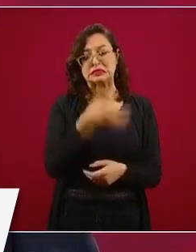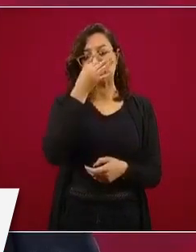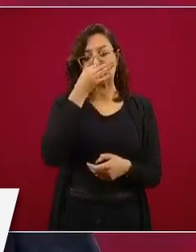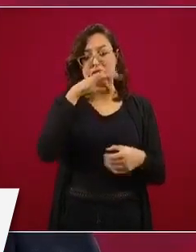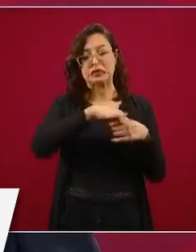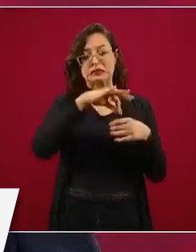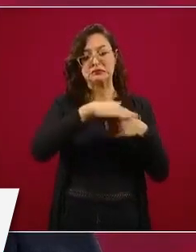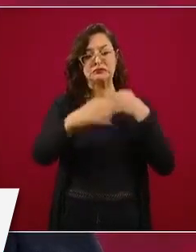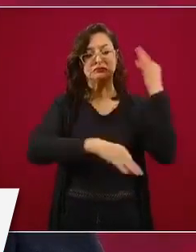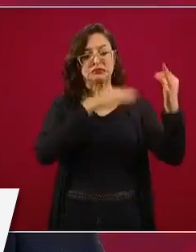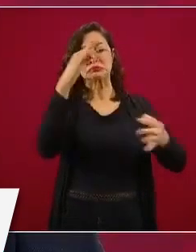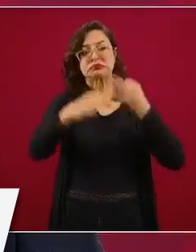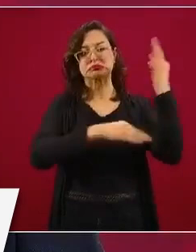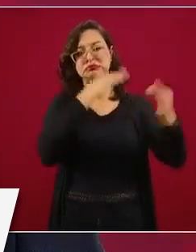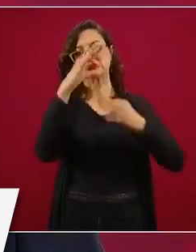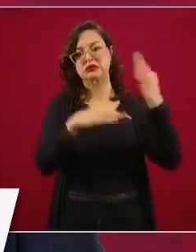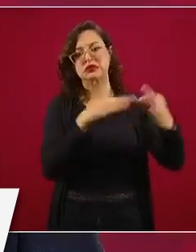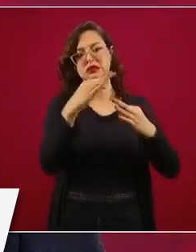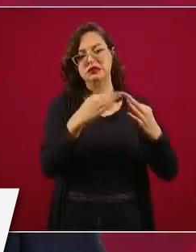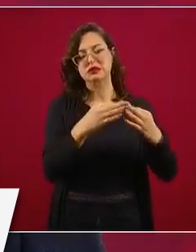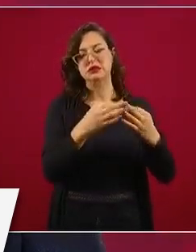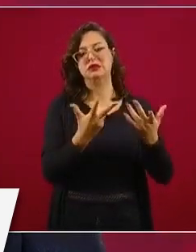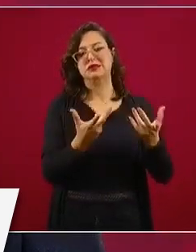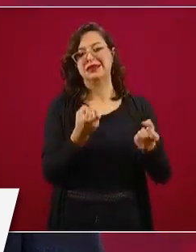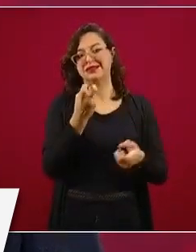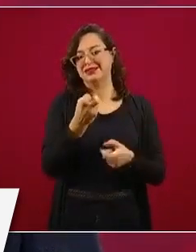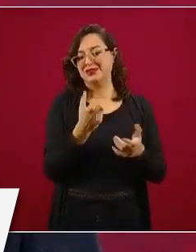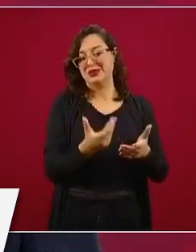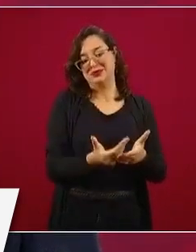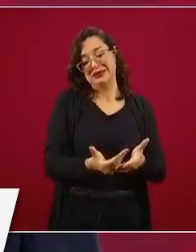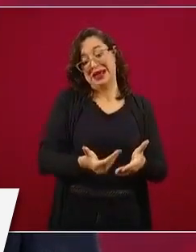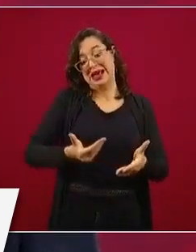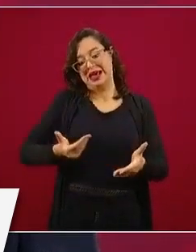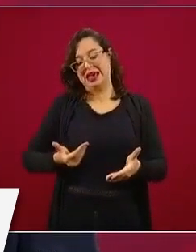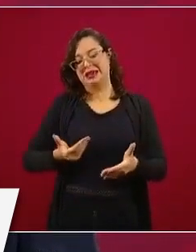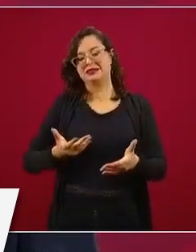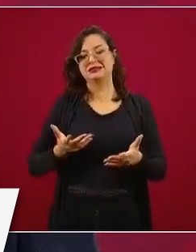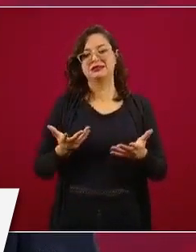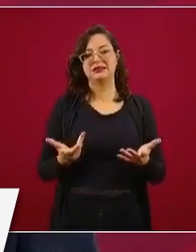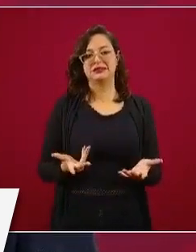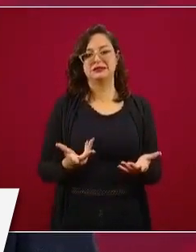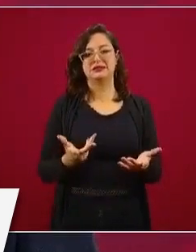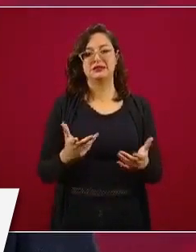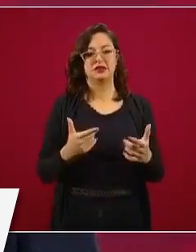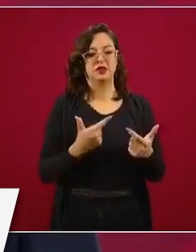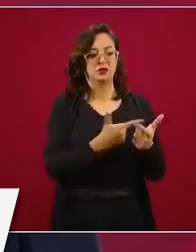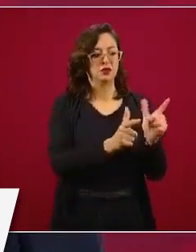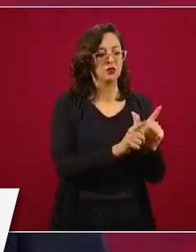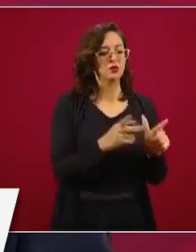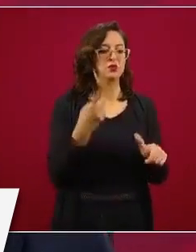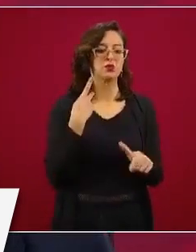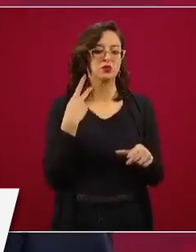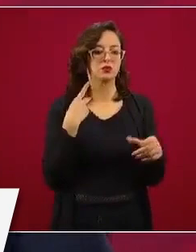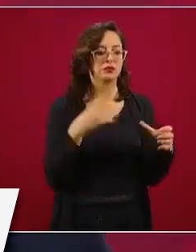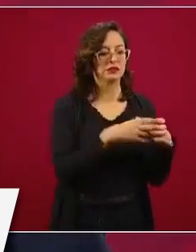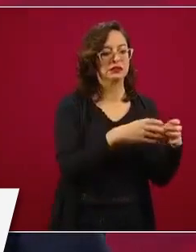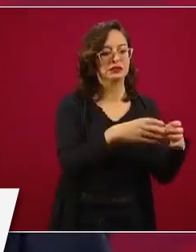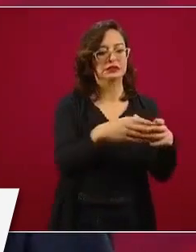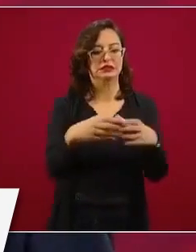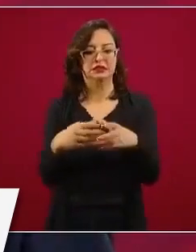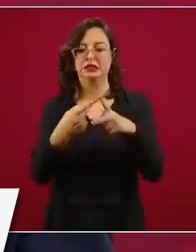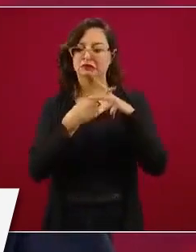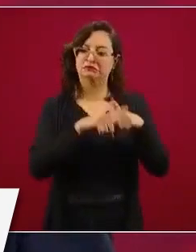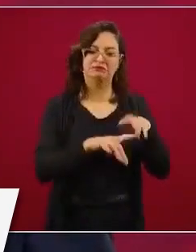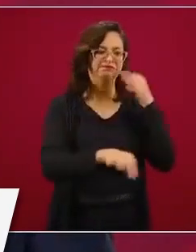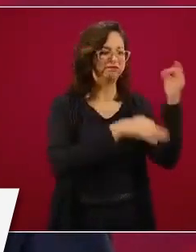después de las convenciones de los partidos. Y entonces sí, ya